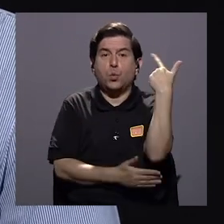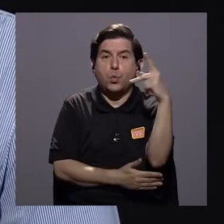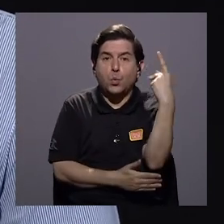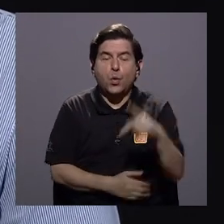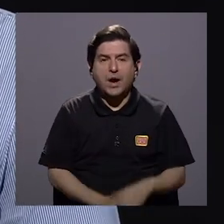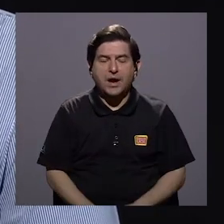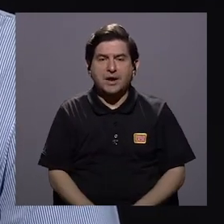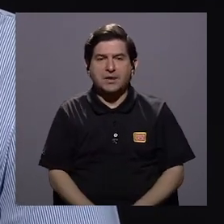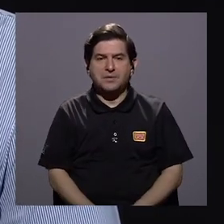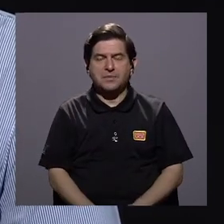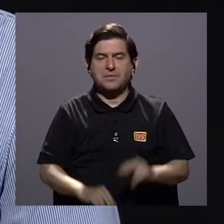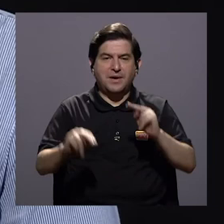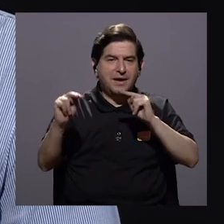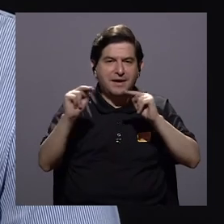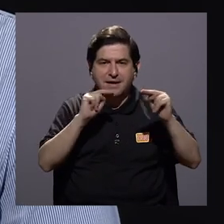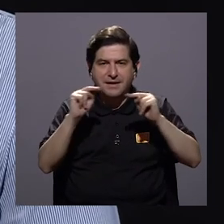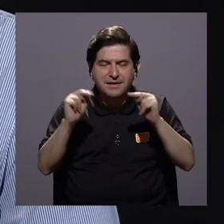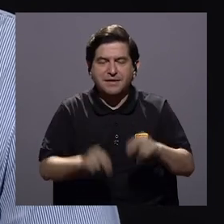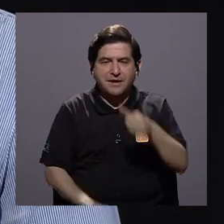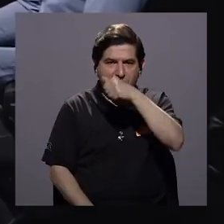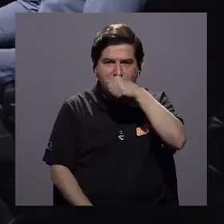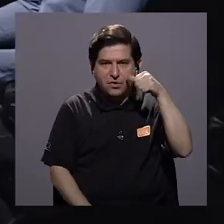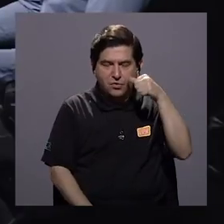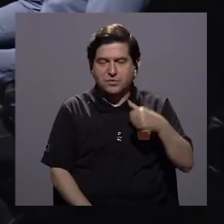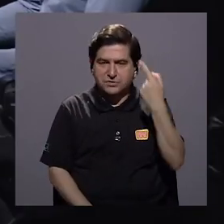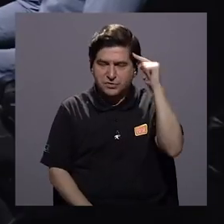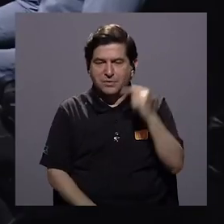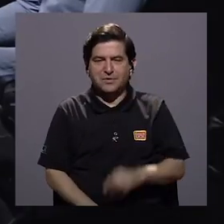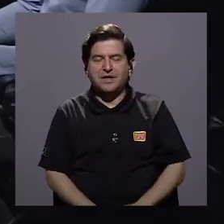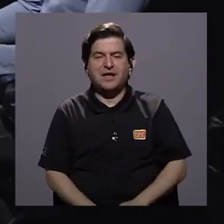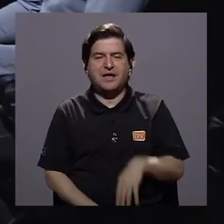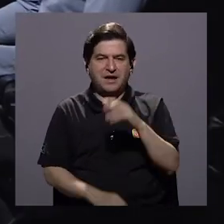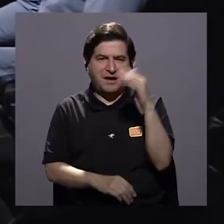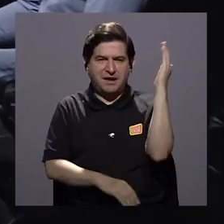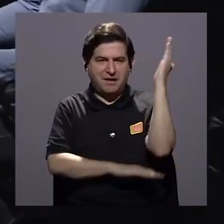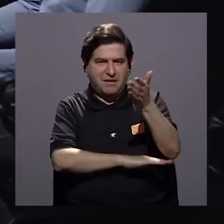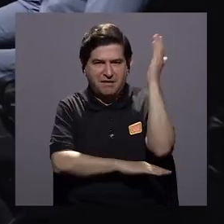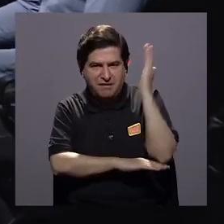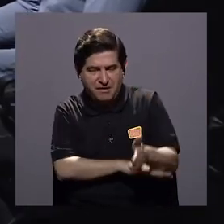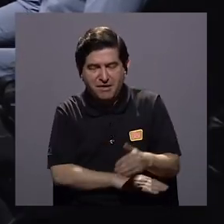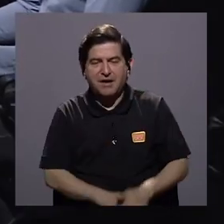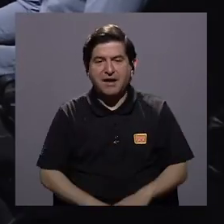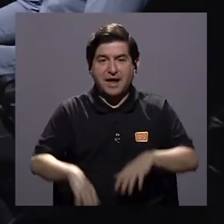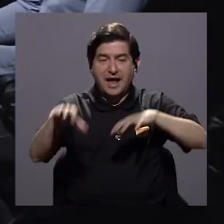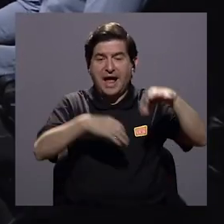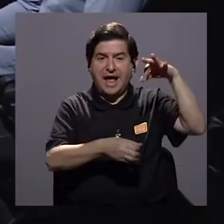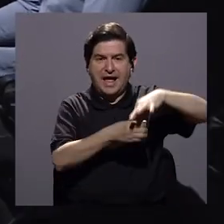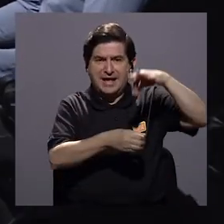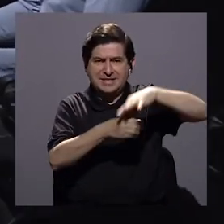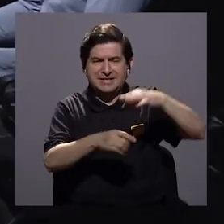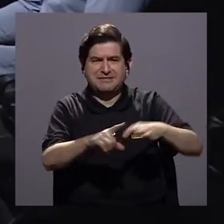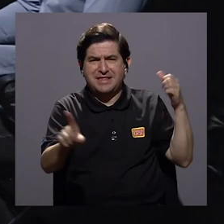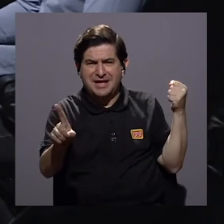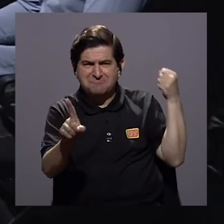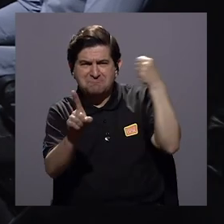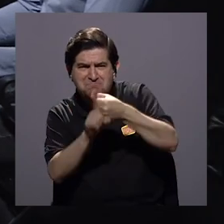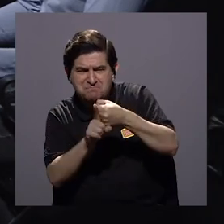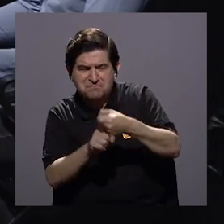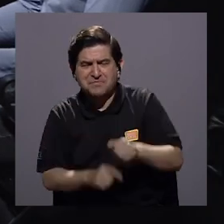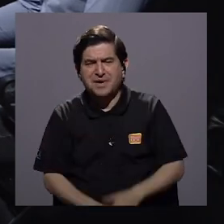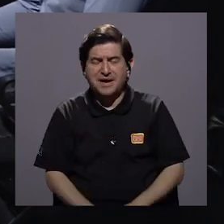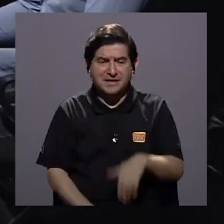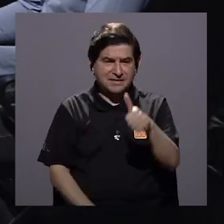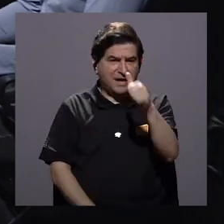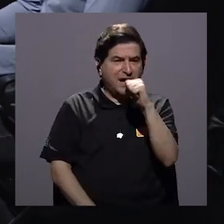amenazas como la narco deforestación, por ejemplo, la actividad agrícola profundamente impactadora de